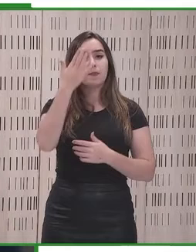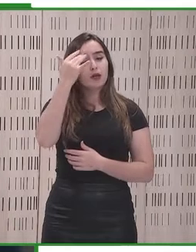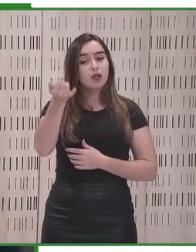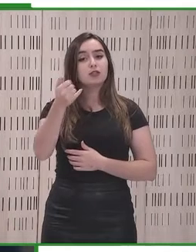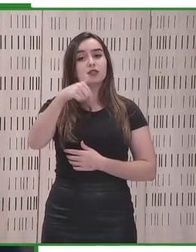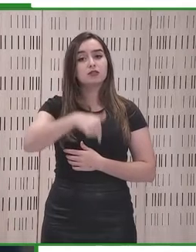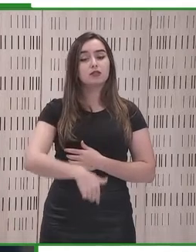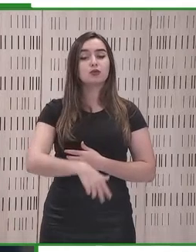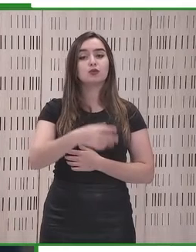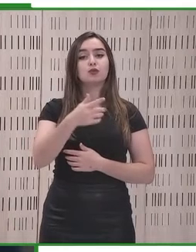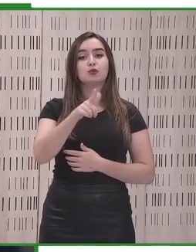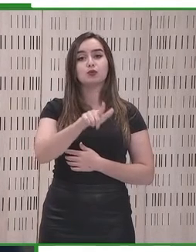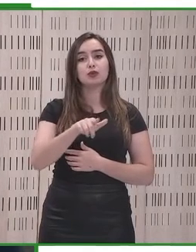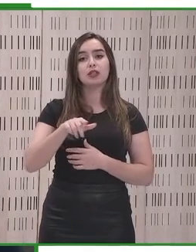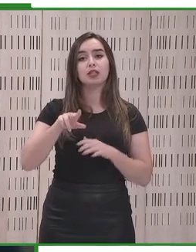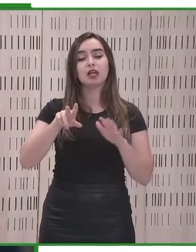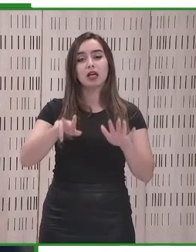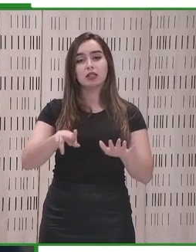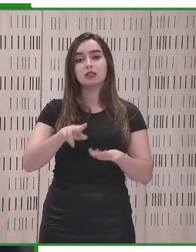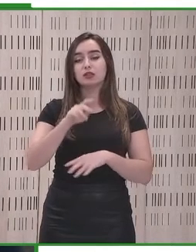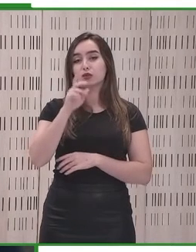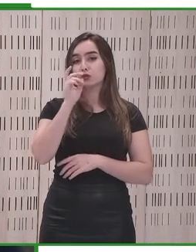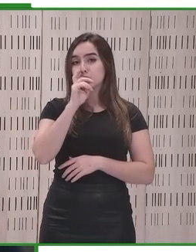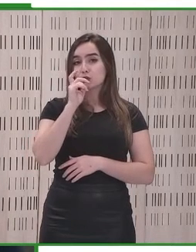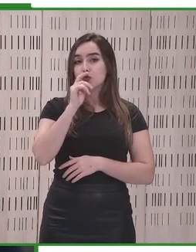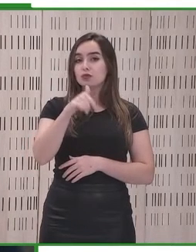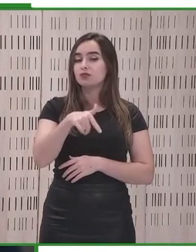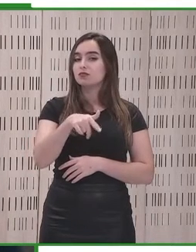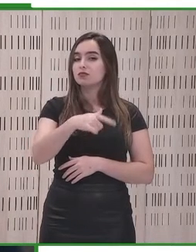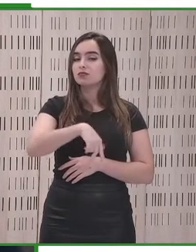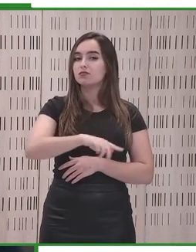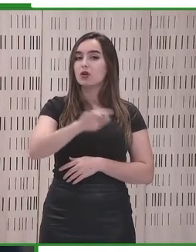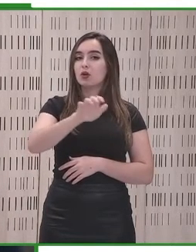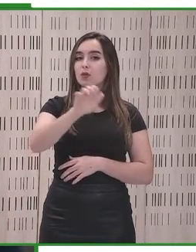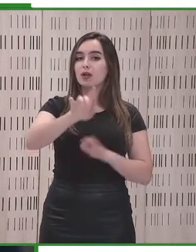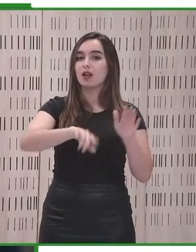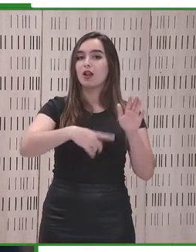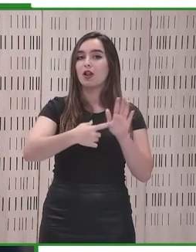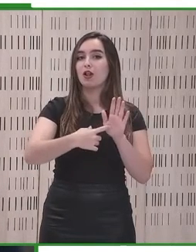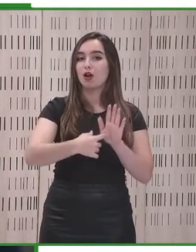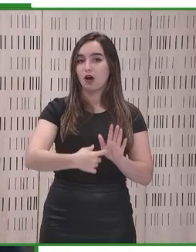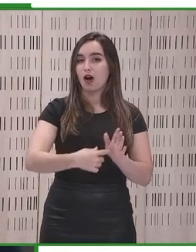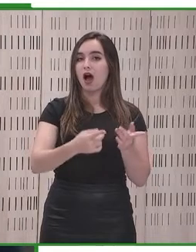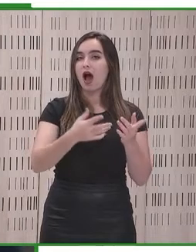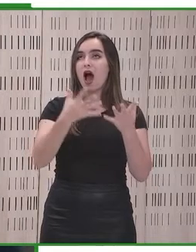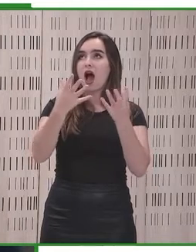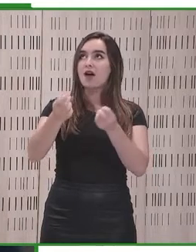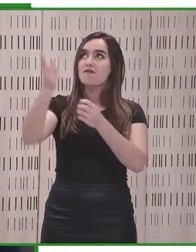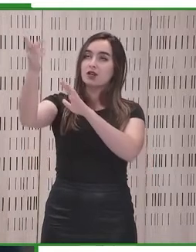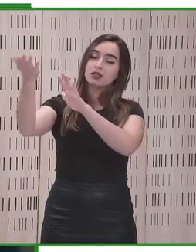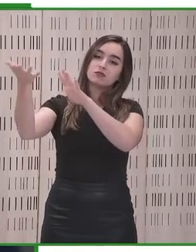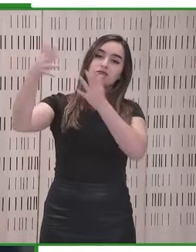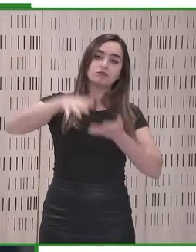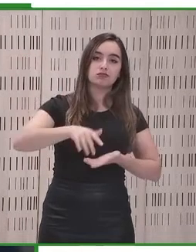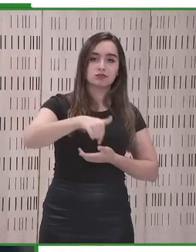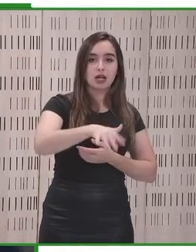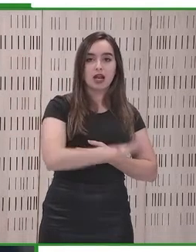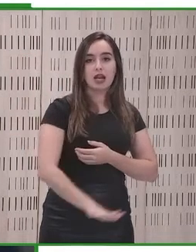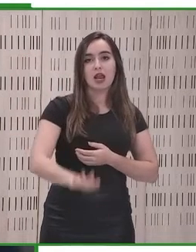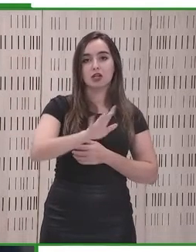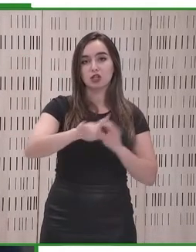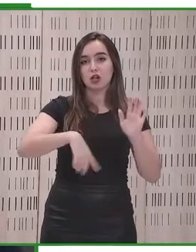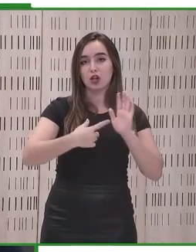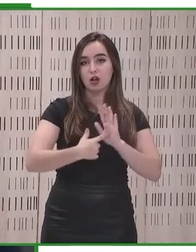Hoy nos acercamos a una fecha muy importante porque a finales de junio